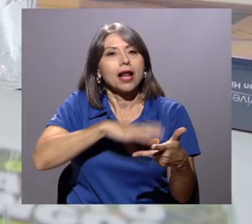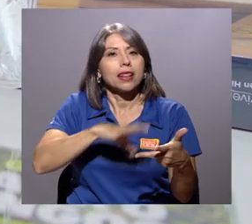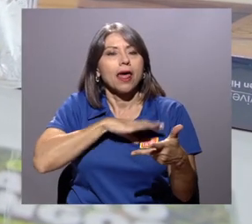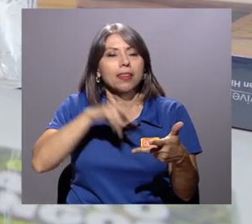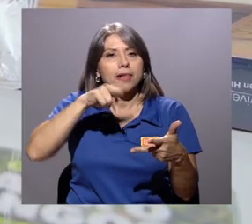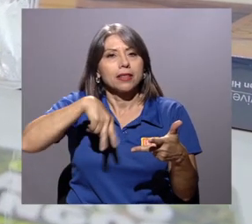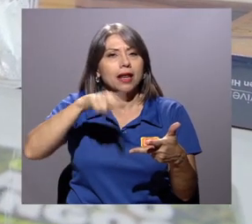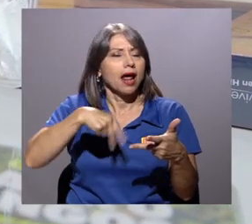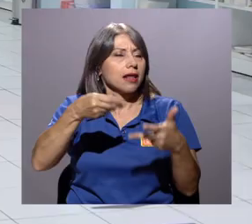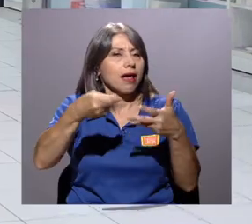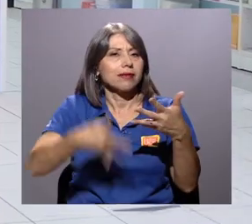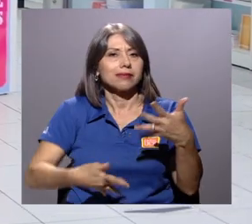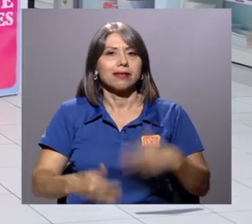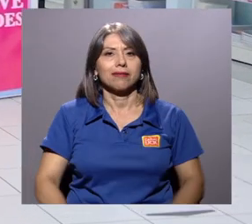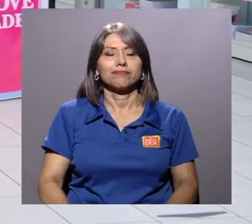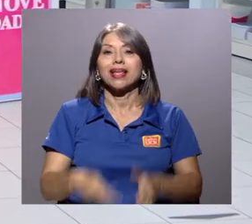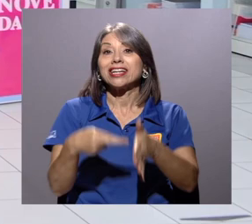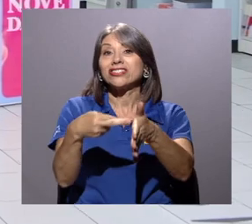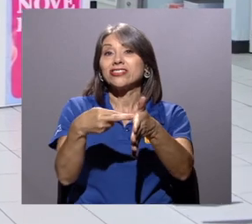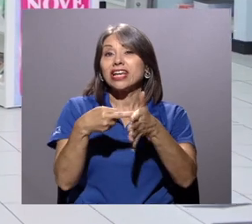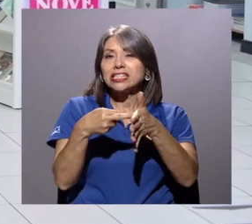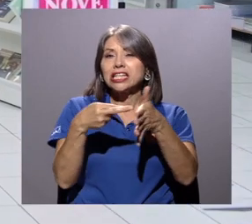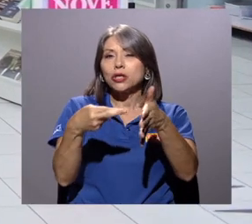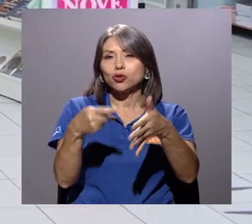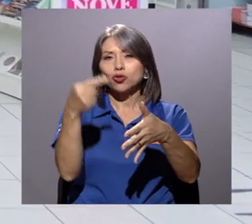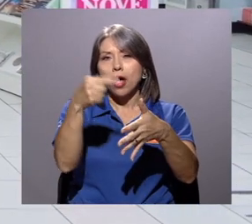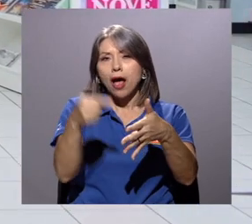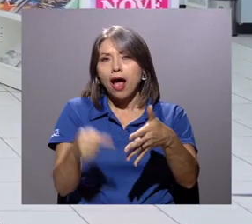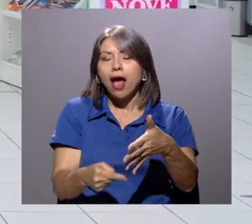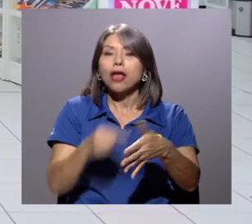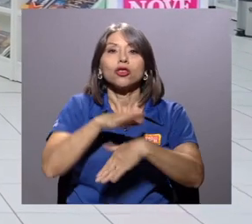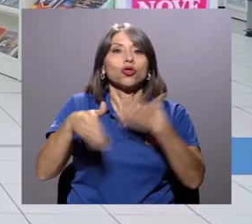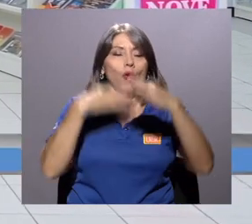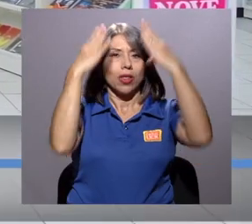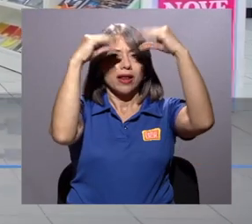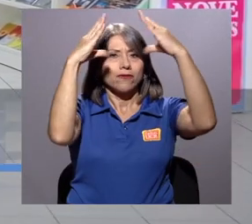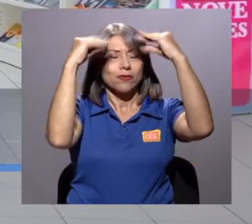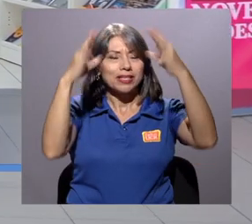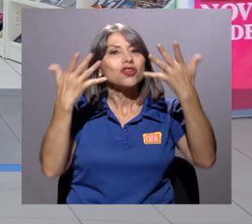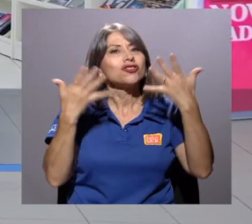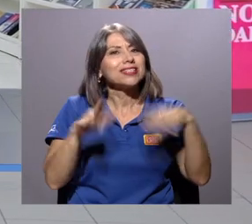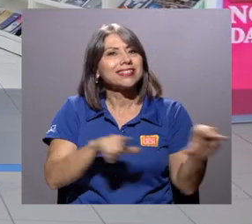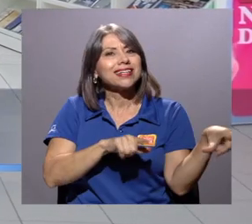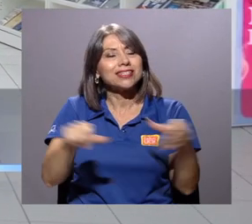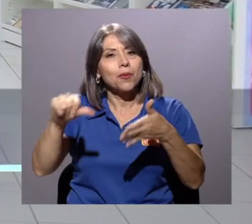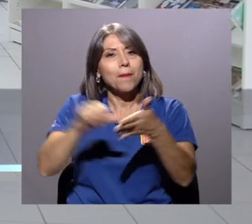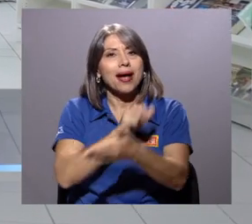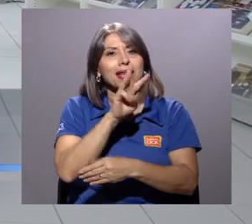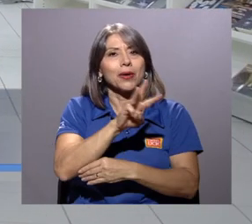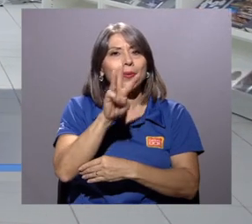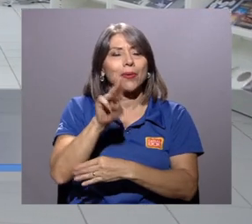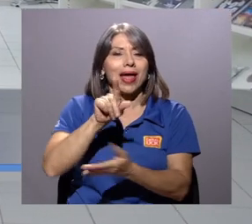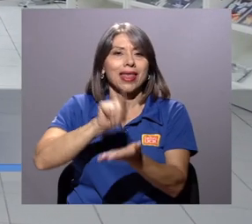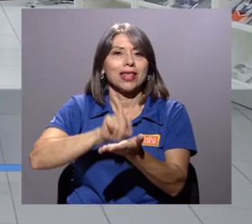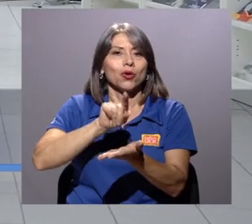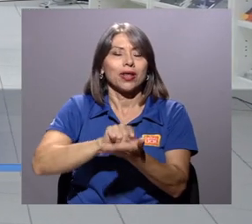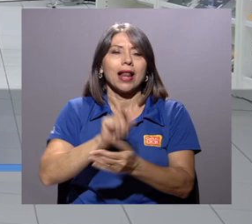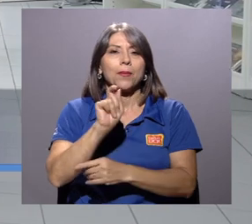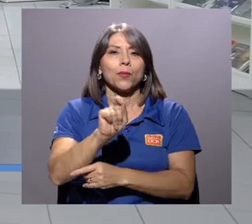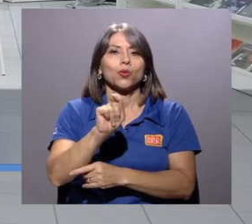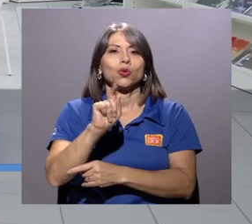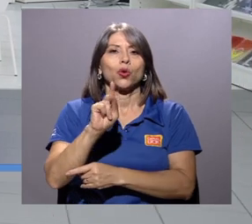literaria, etc. Los requisitos y toda la información sobre la convocatoria se encuentran disponibles en la página editorial